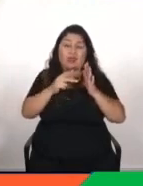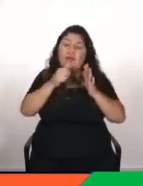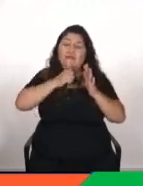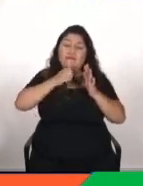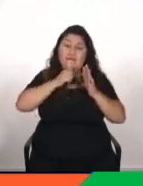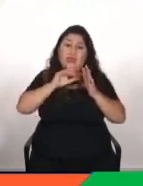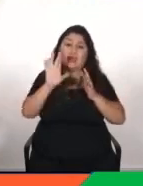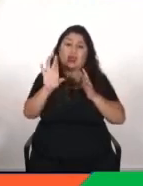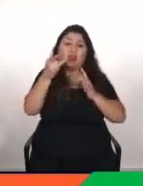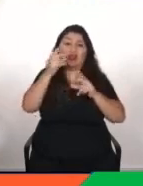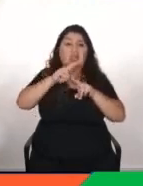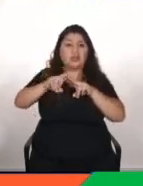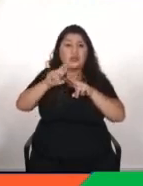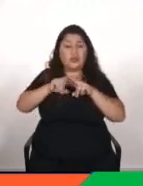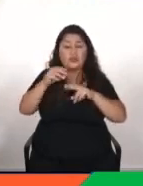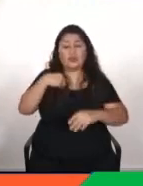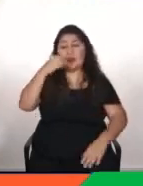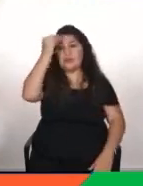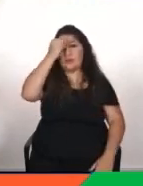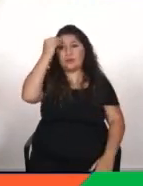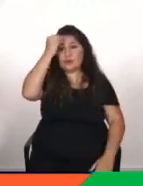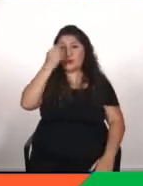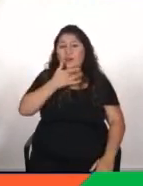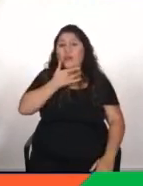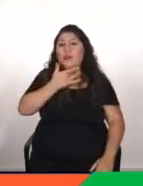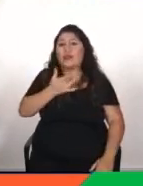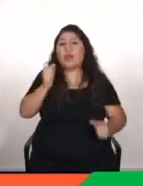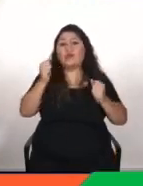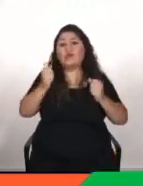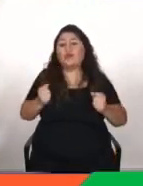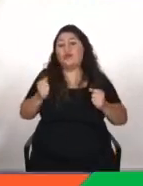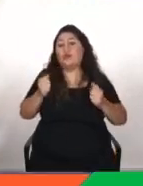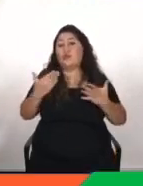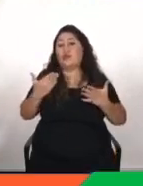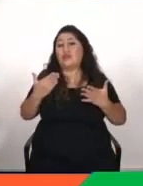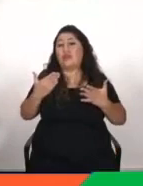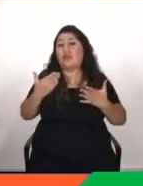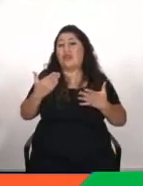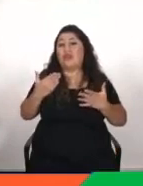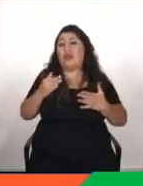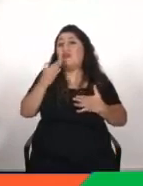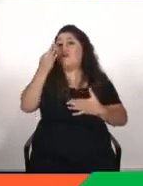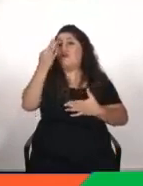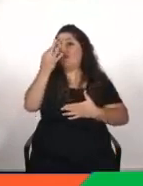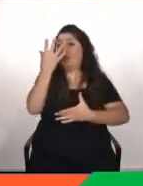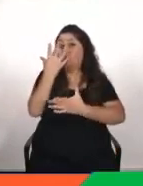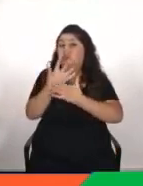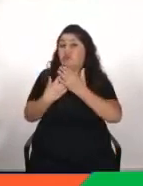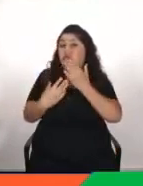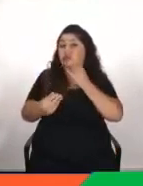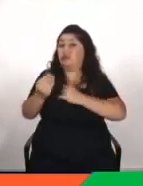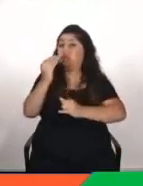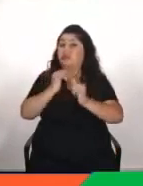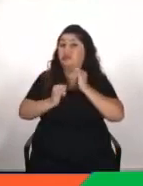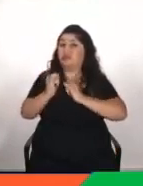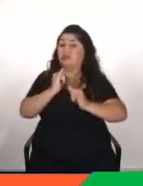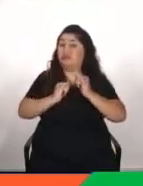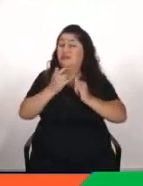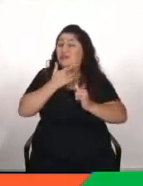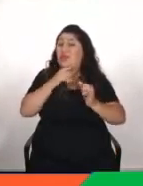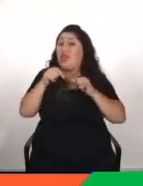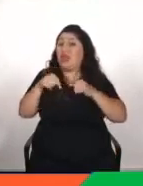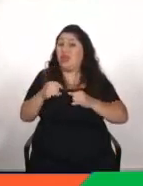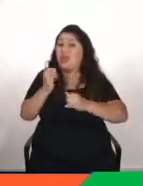esto y que me preocupa porque incluso podría llegar a ser acabar con internet de la manera en que lo conocemos ya internet se está volviendo como en un